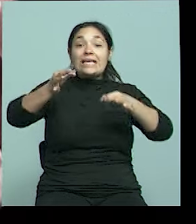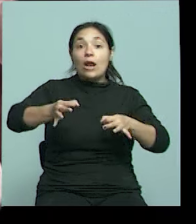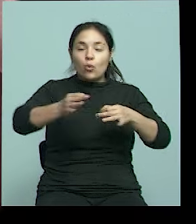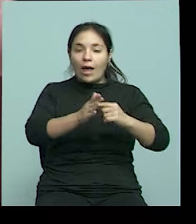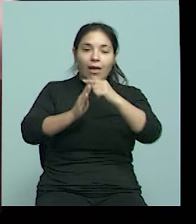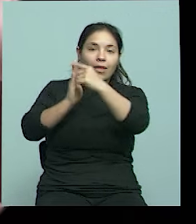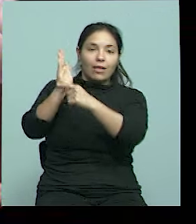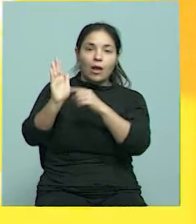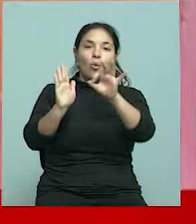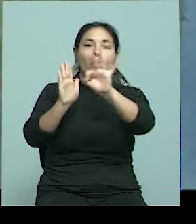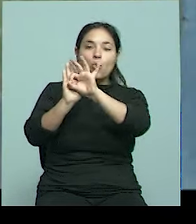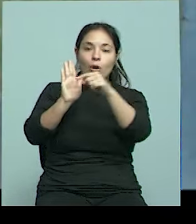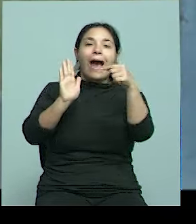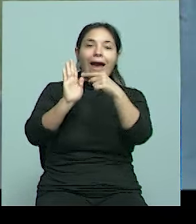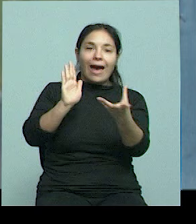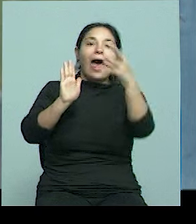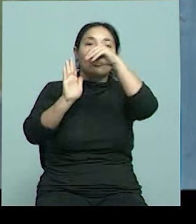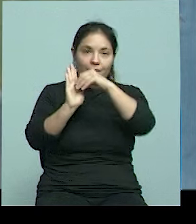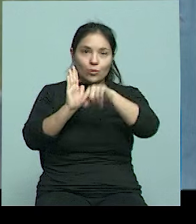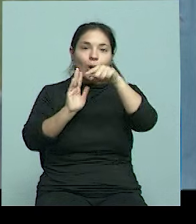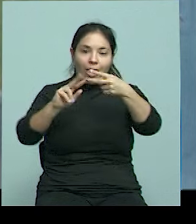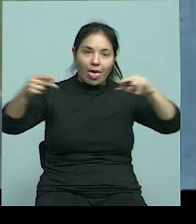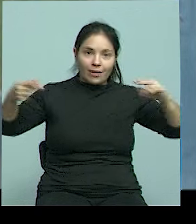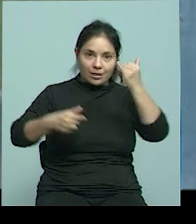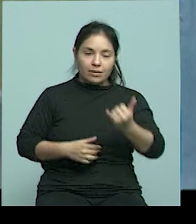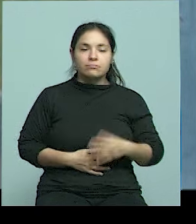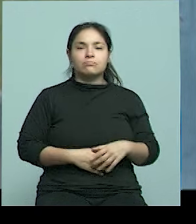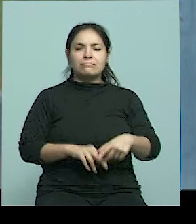es importante el ADN para la vida de las personas?